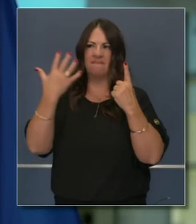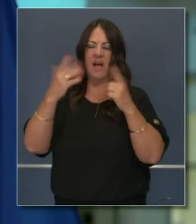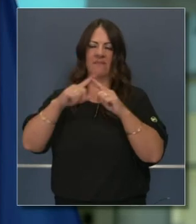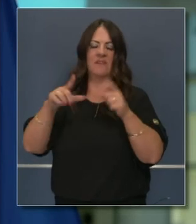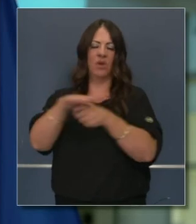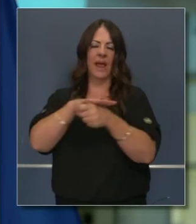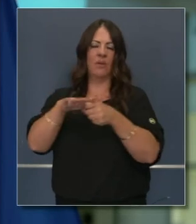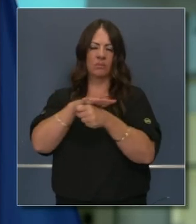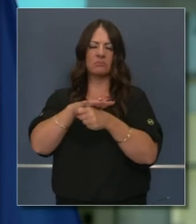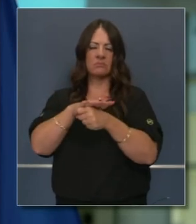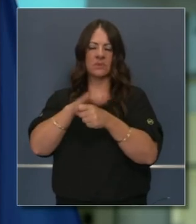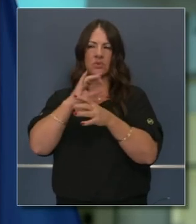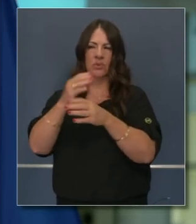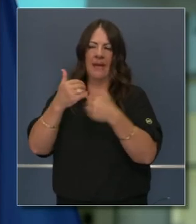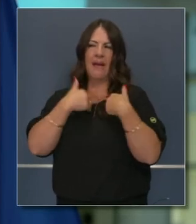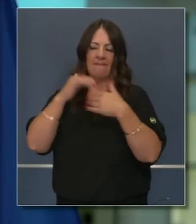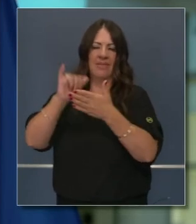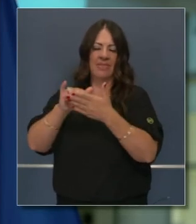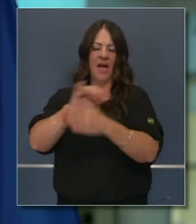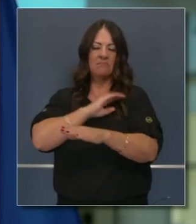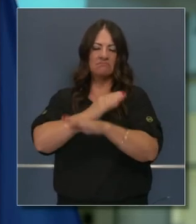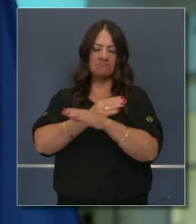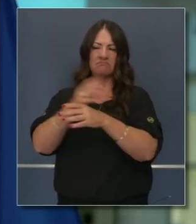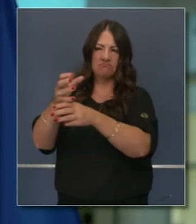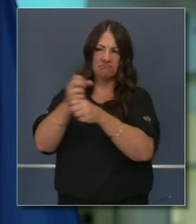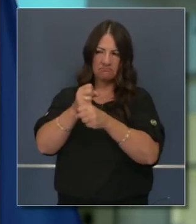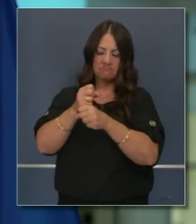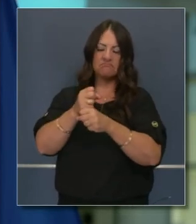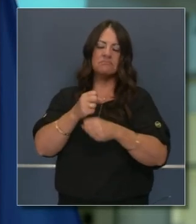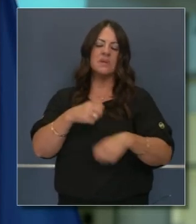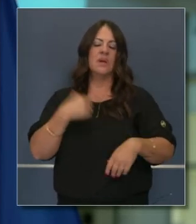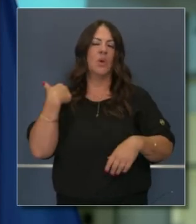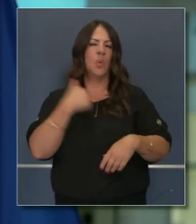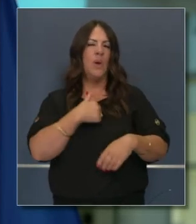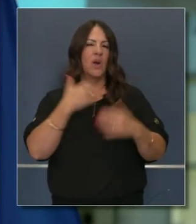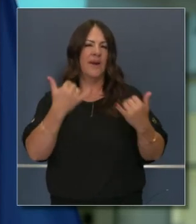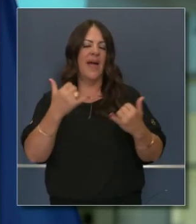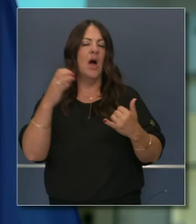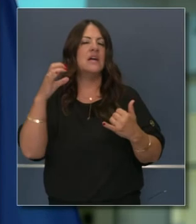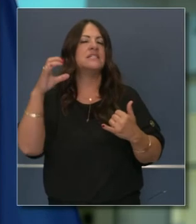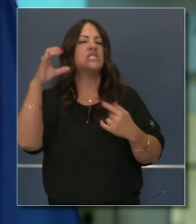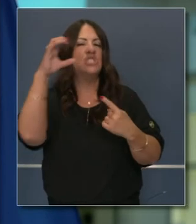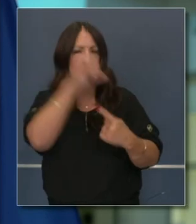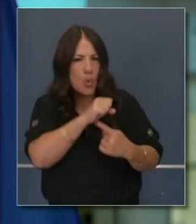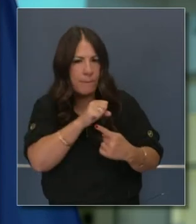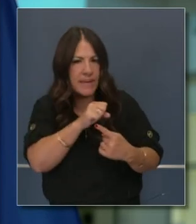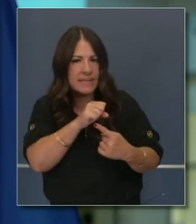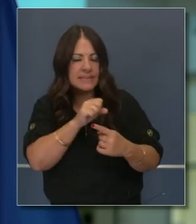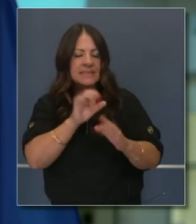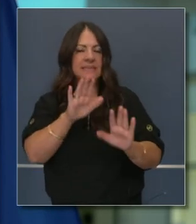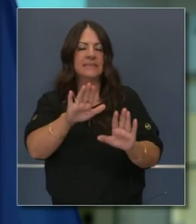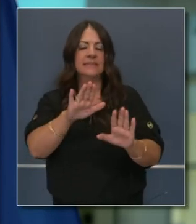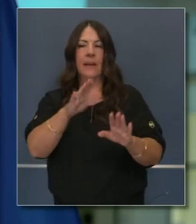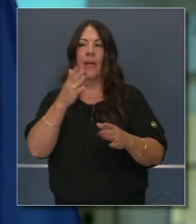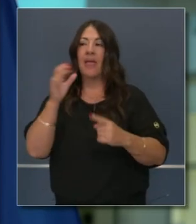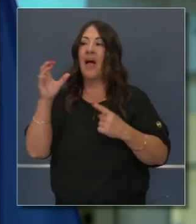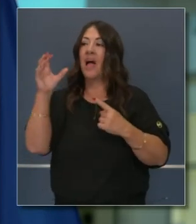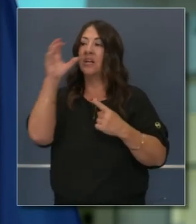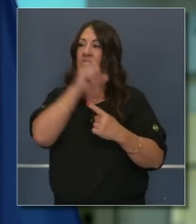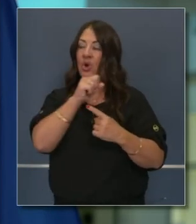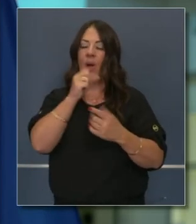microplanificación con el Departamento de Defensa, no solamente con la CDC, estamos trabajando con